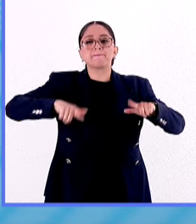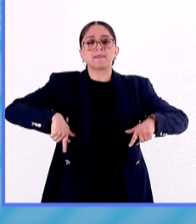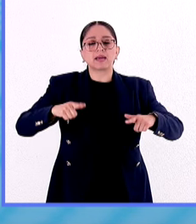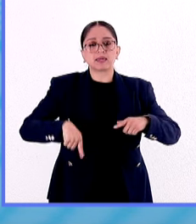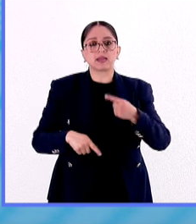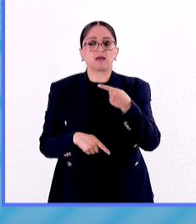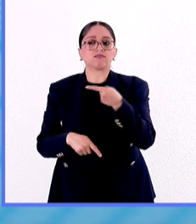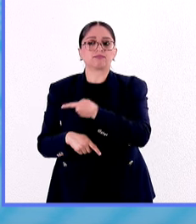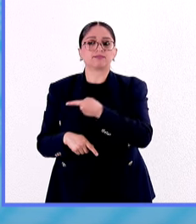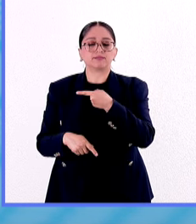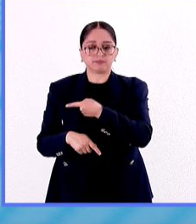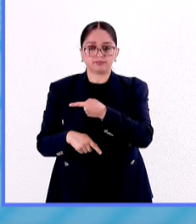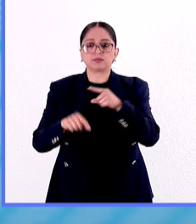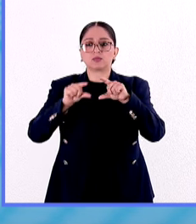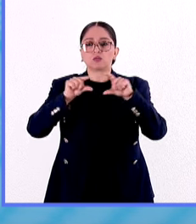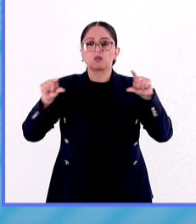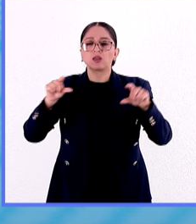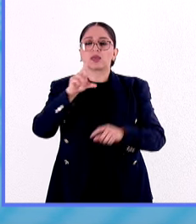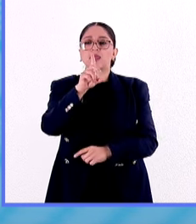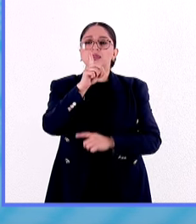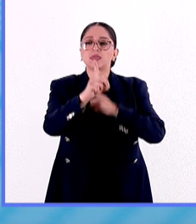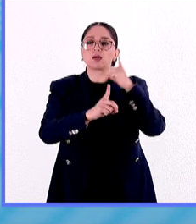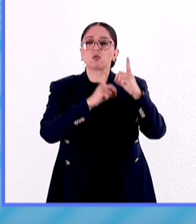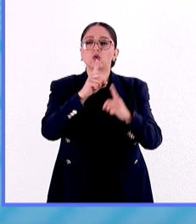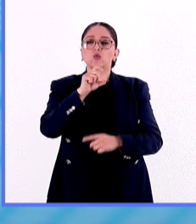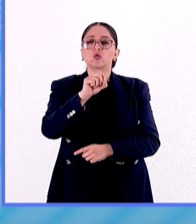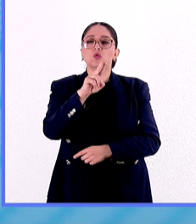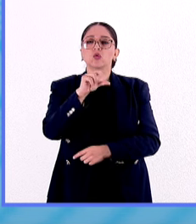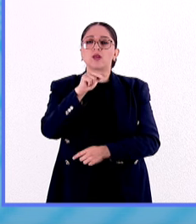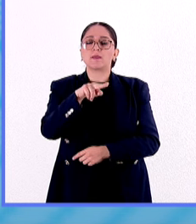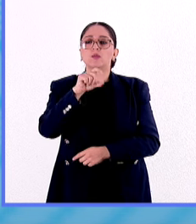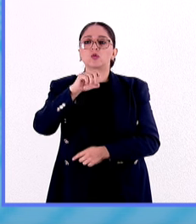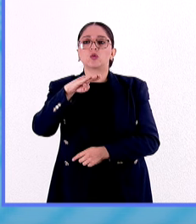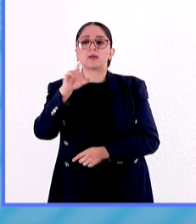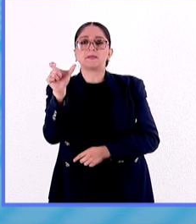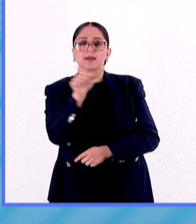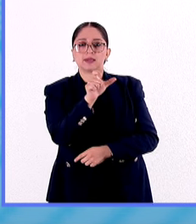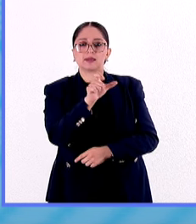que aparece en nuestra pantalla, deporte.unam.mx.